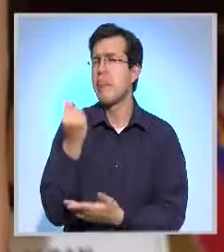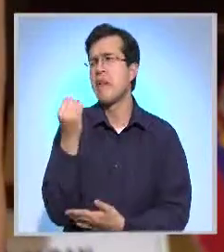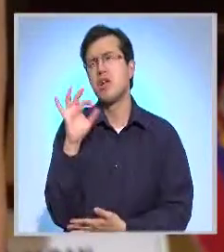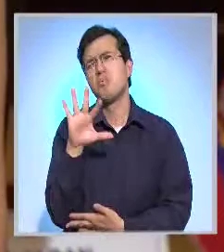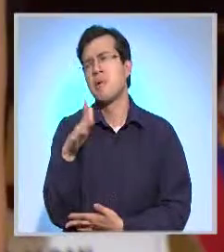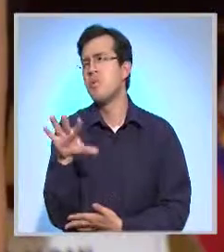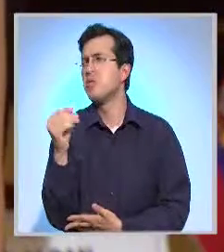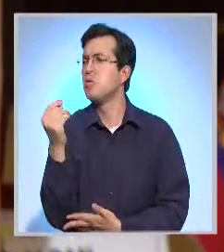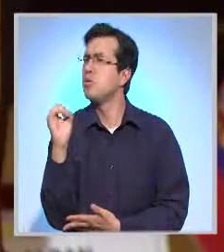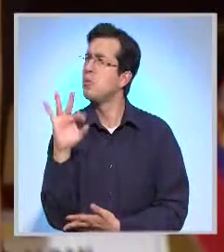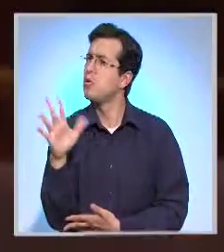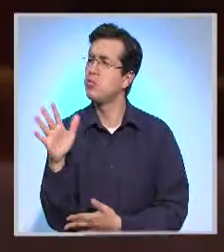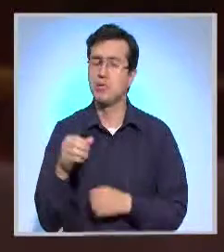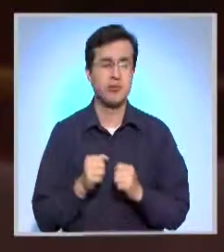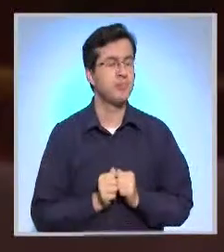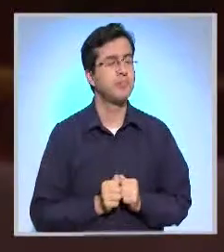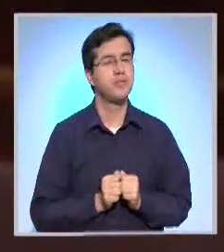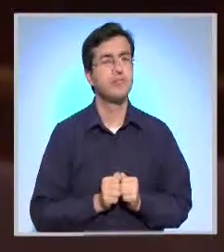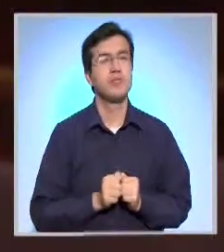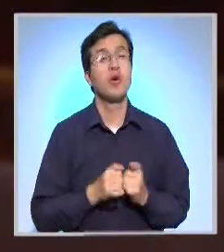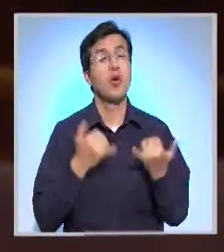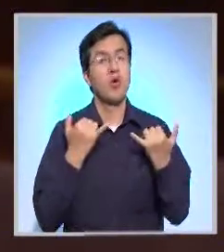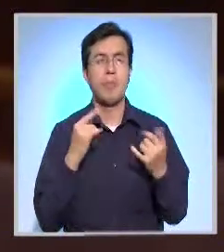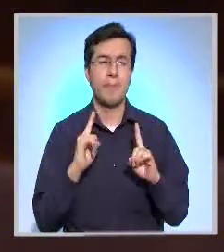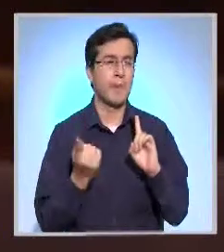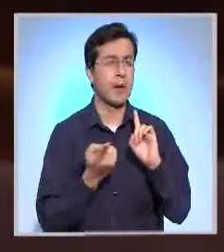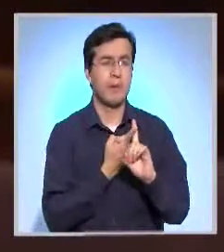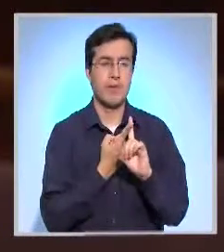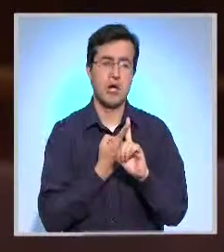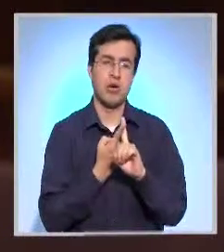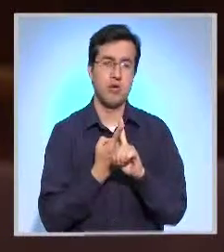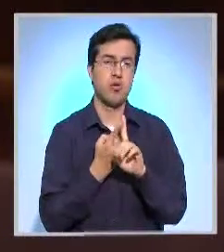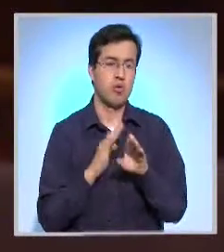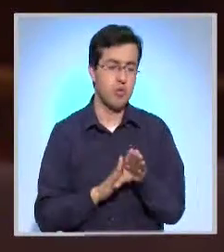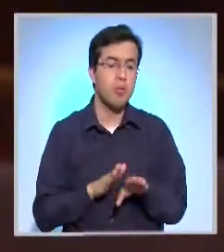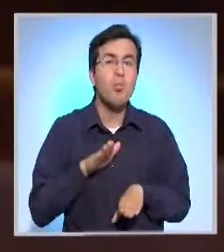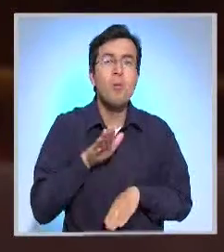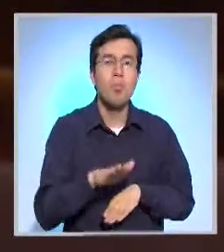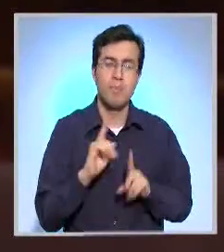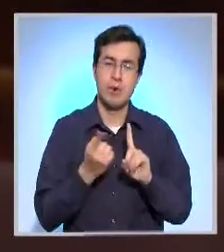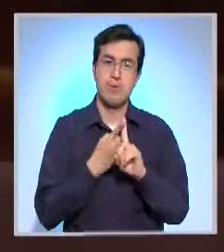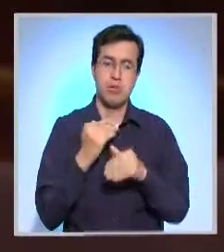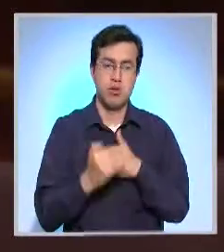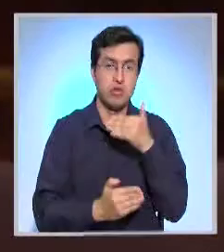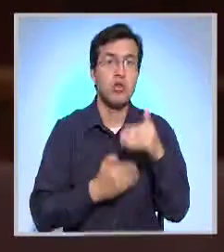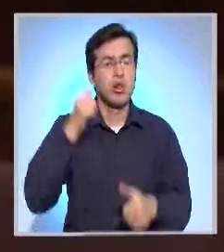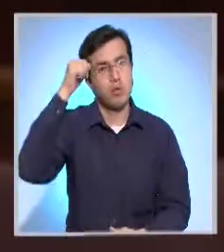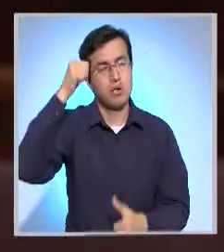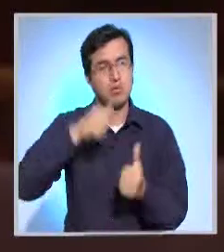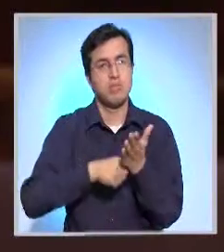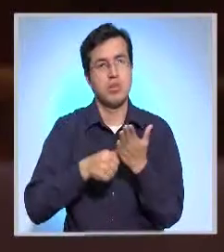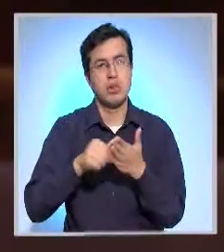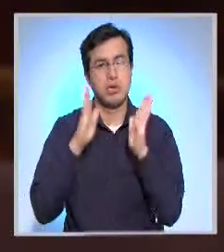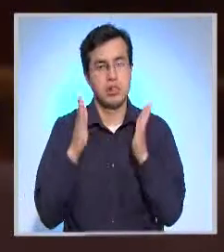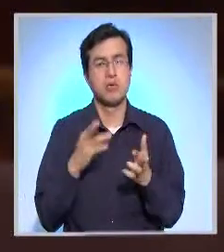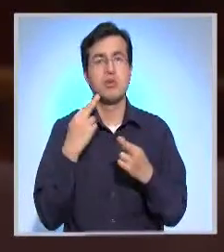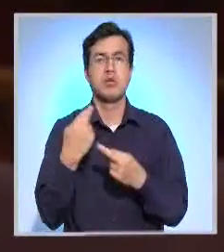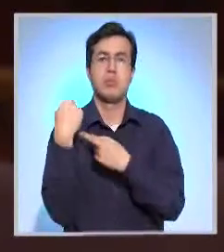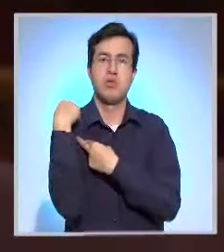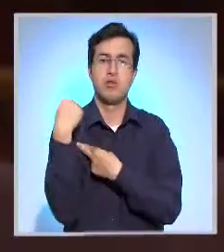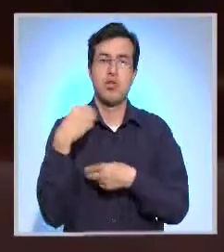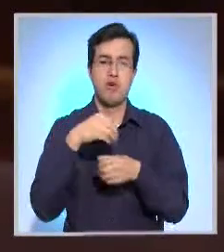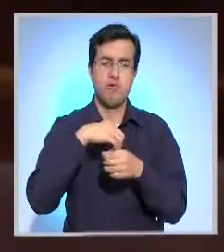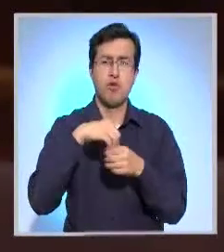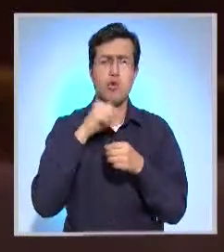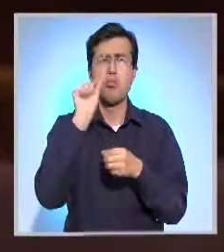cuánto aproximadamente. Bueno, estamos hablando que es un primer paso, una primera llegada, recordemos que el ministro Guillón Long está pues a cargo de la cartera